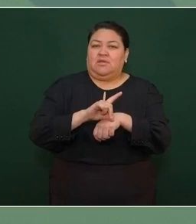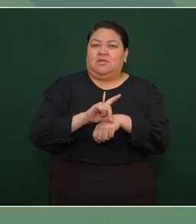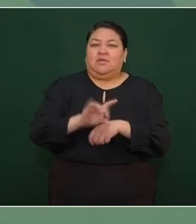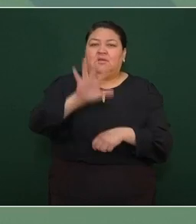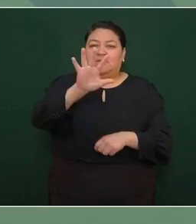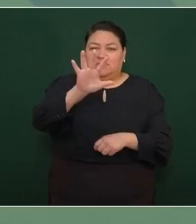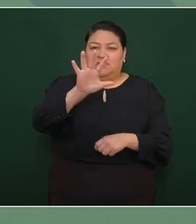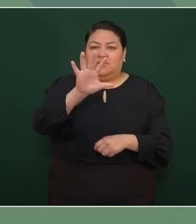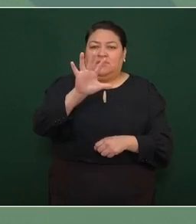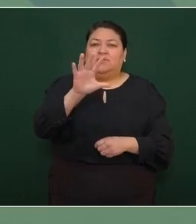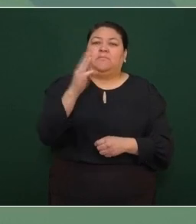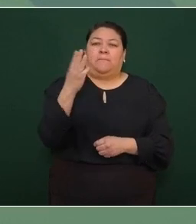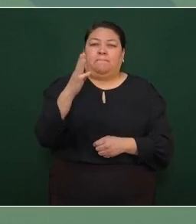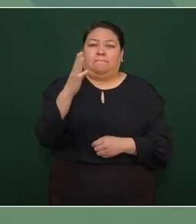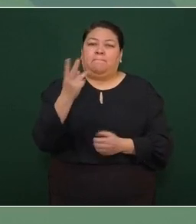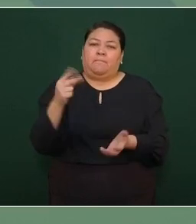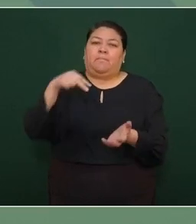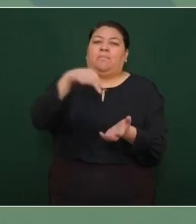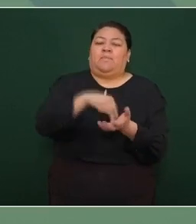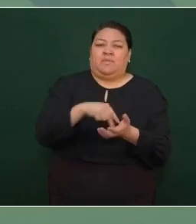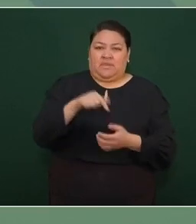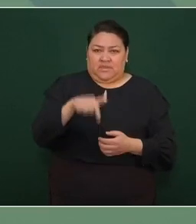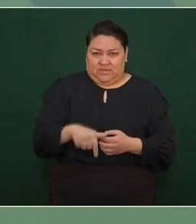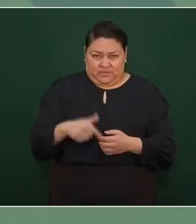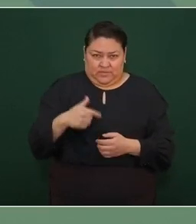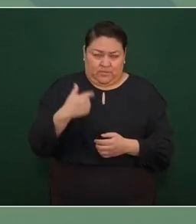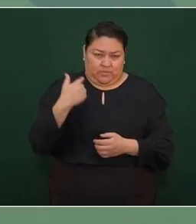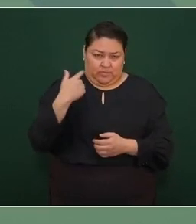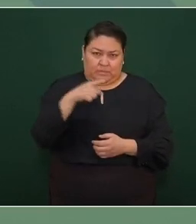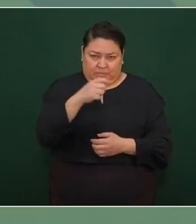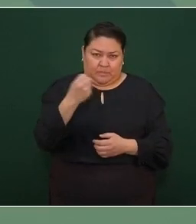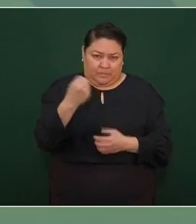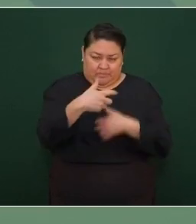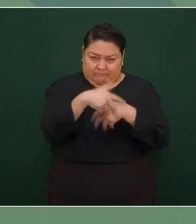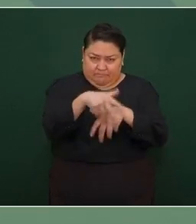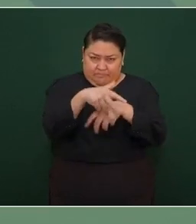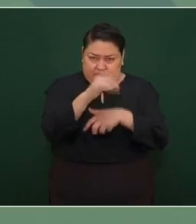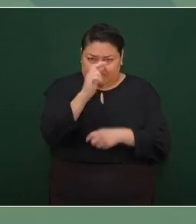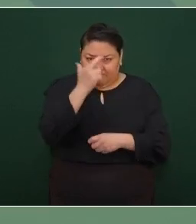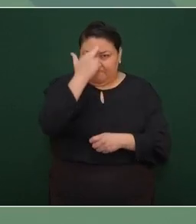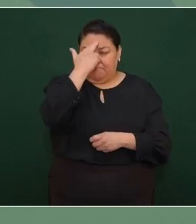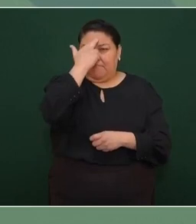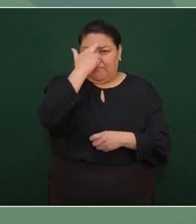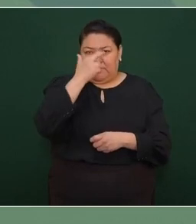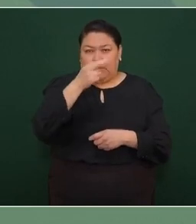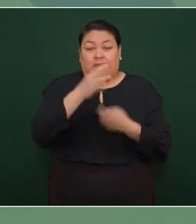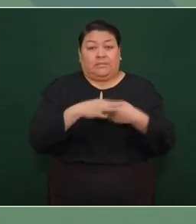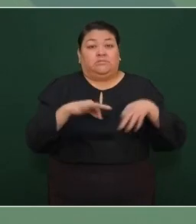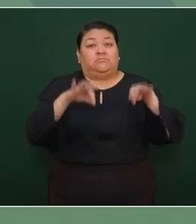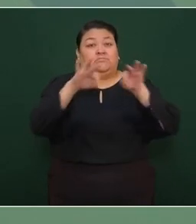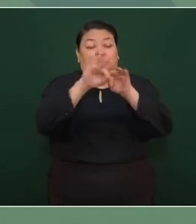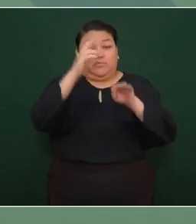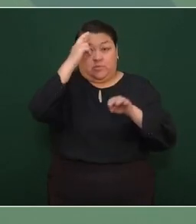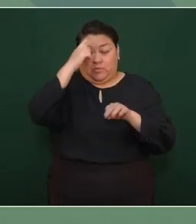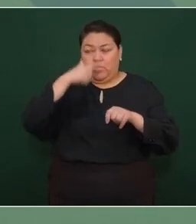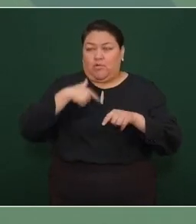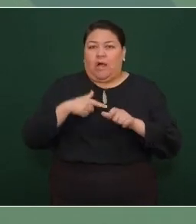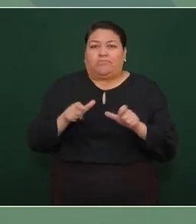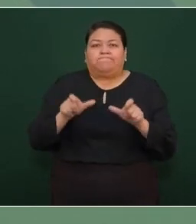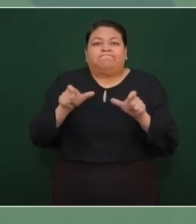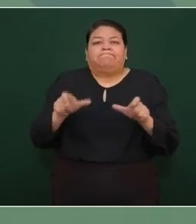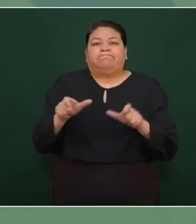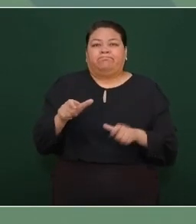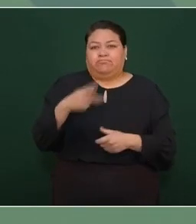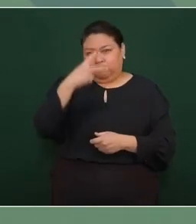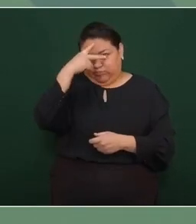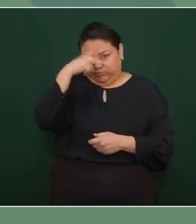5 de mayo en esa conmemoración histórica, fundamental de defensa de